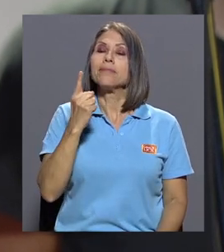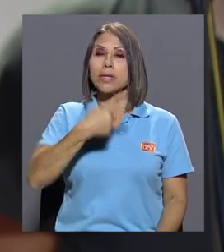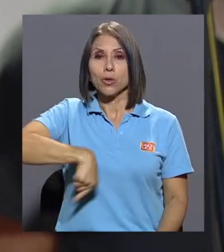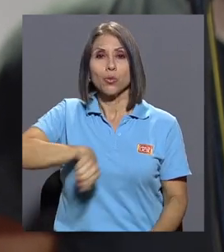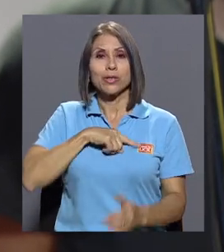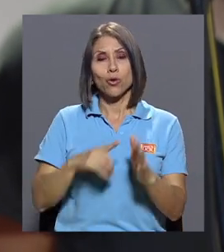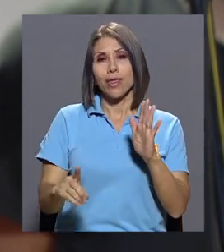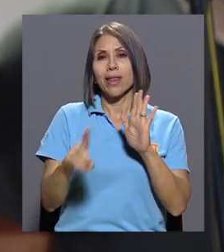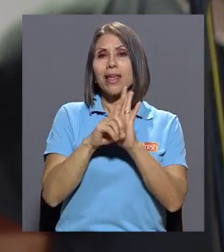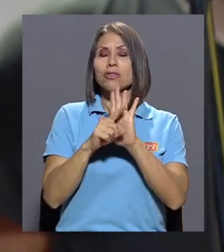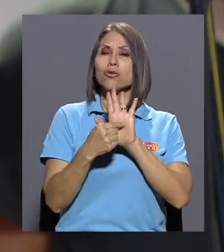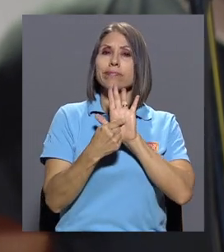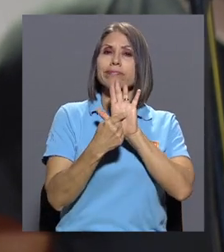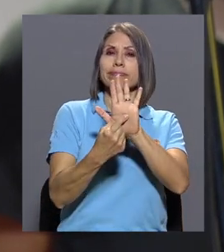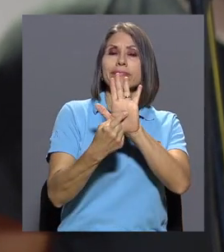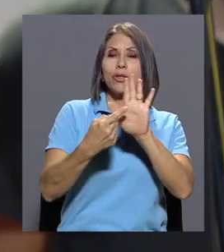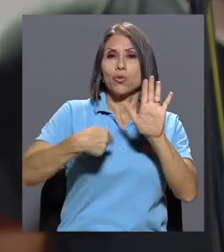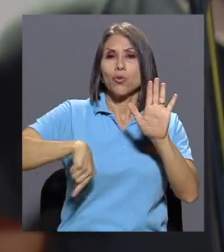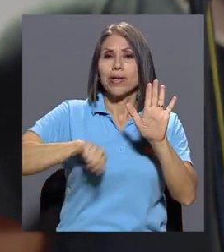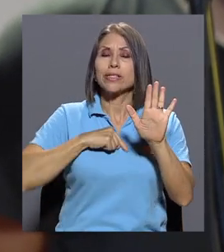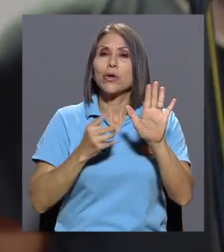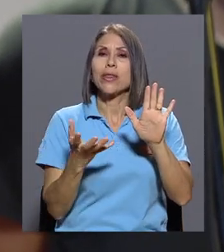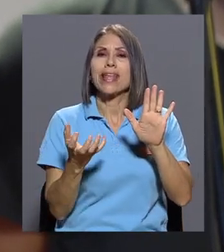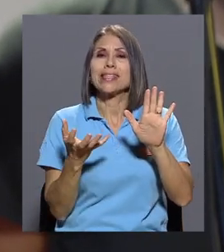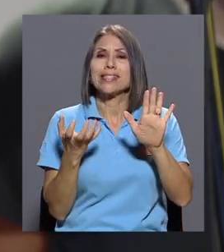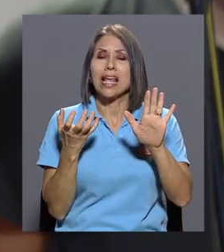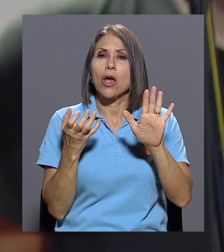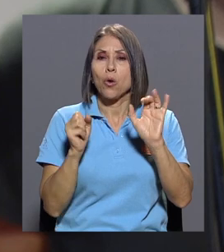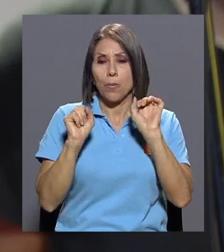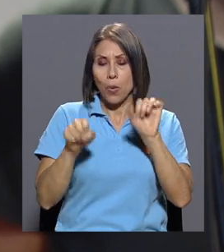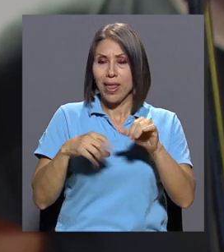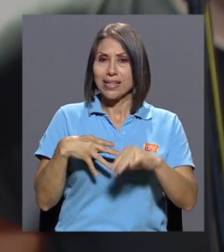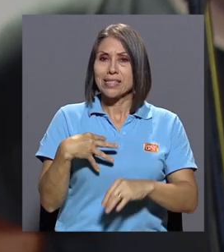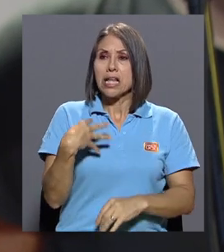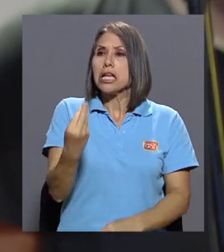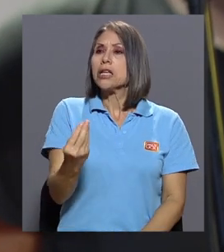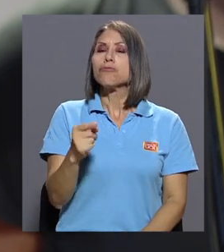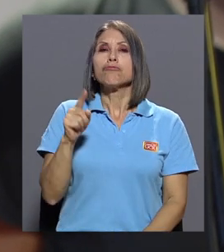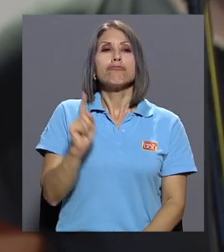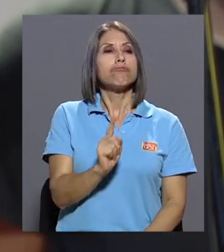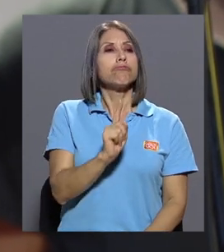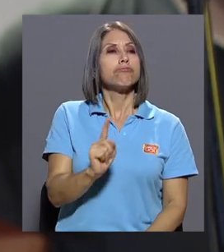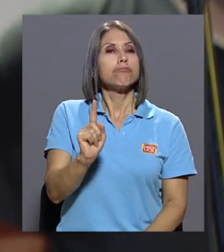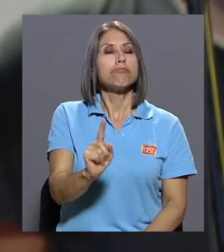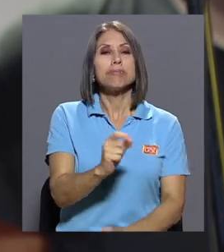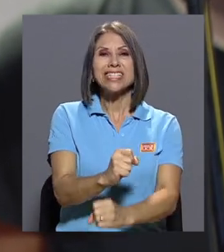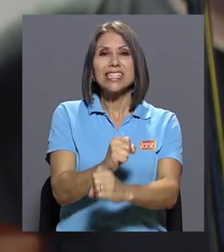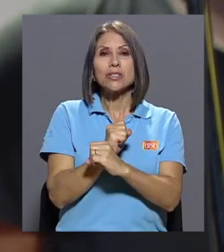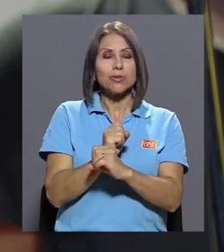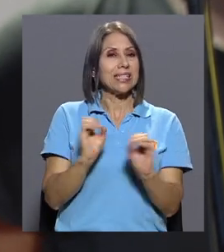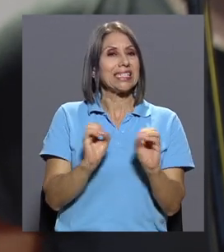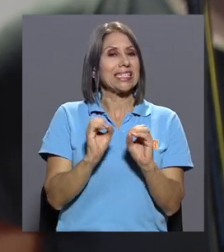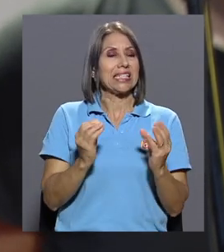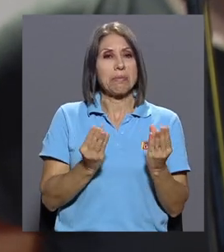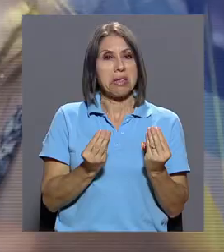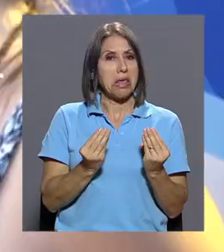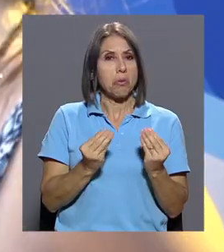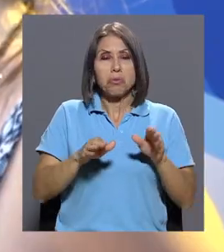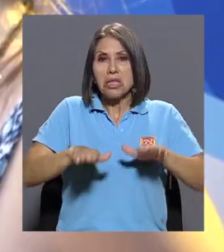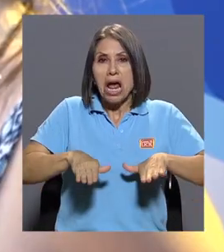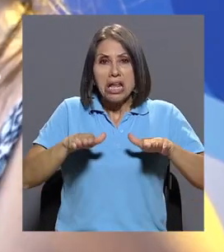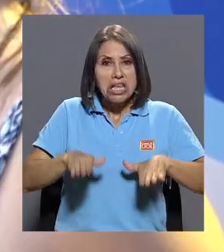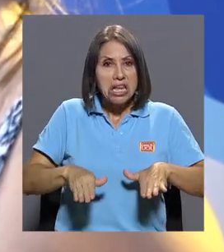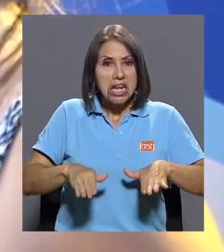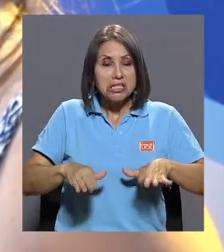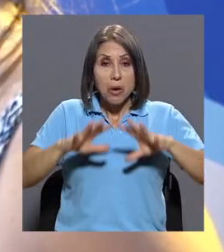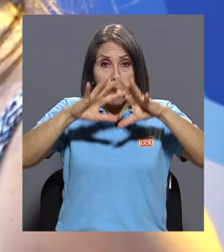deseo de transitar seguras, sin miedo, tranquilas por el mundo, tanto